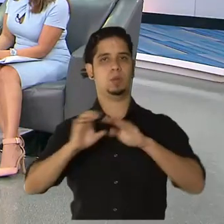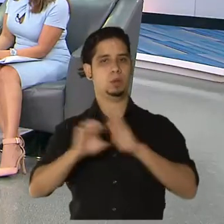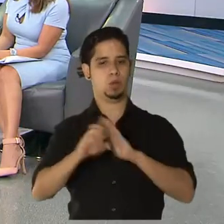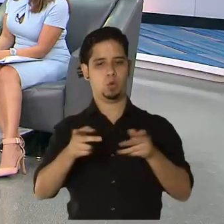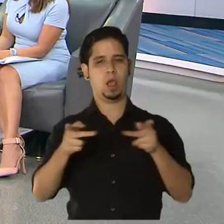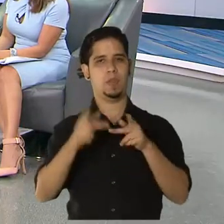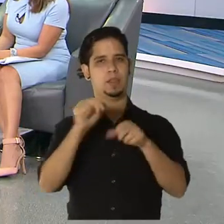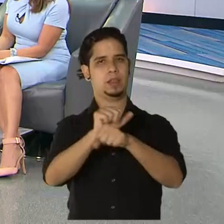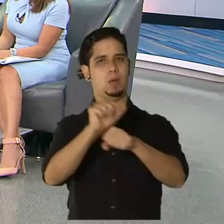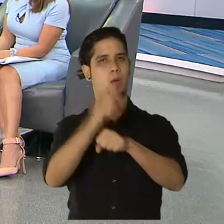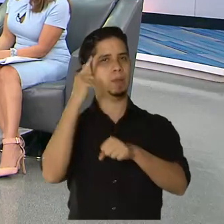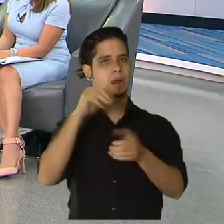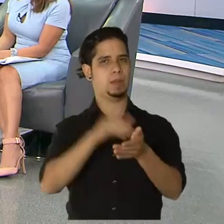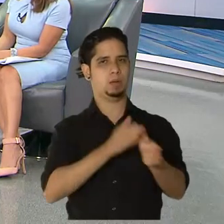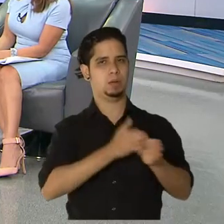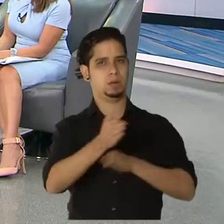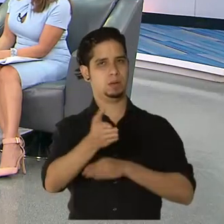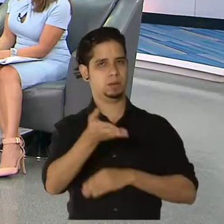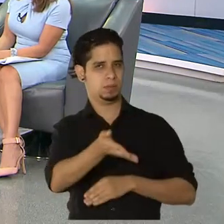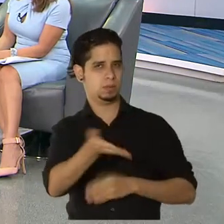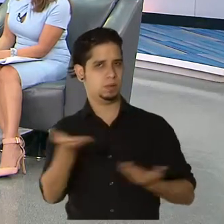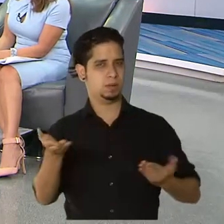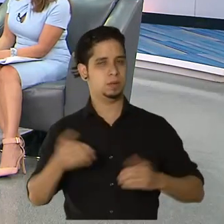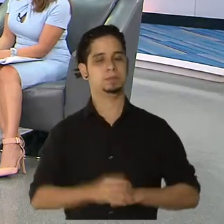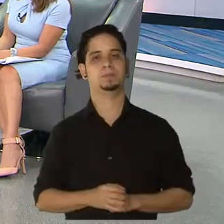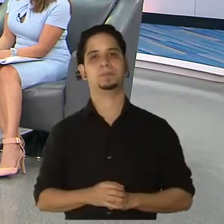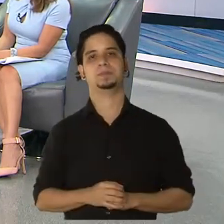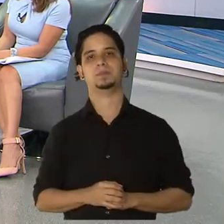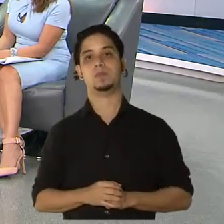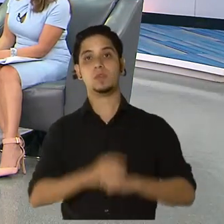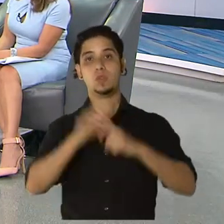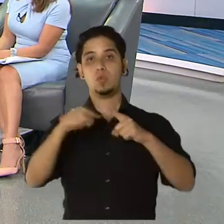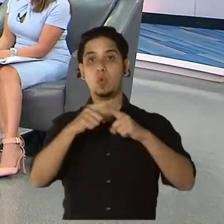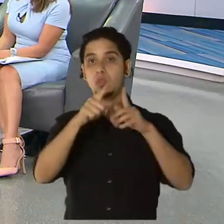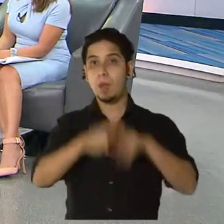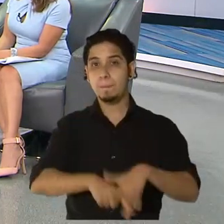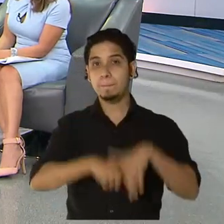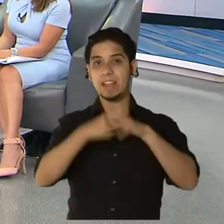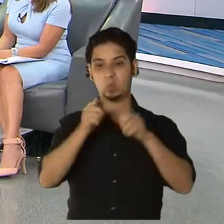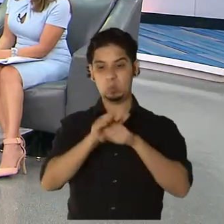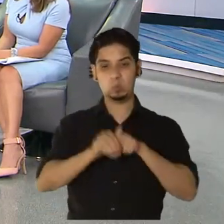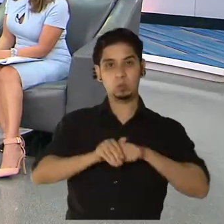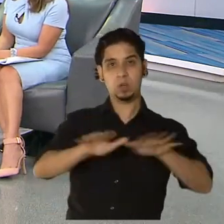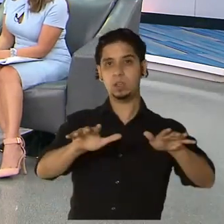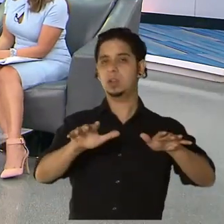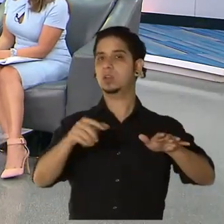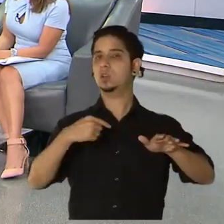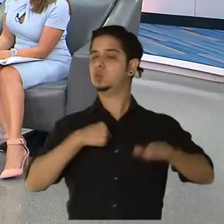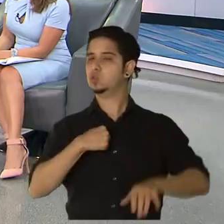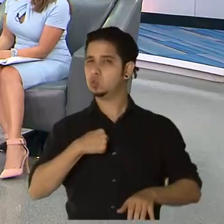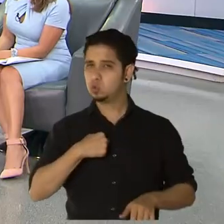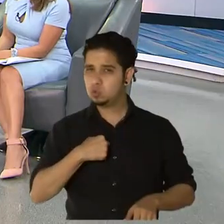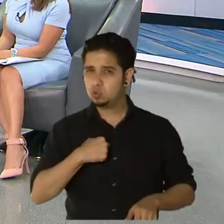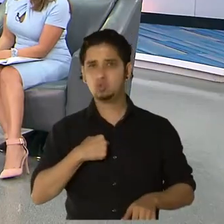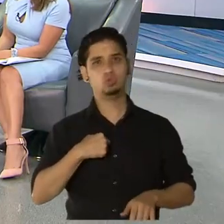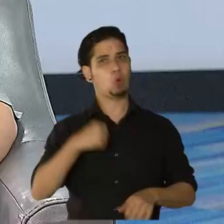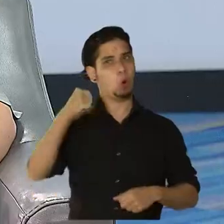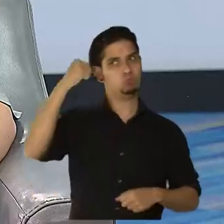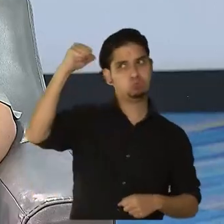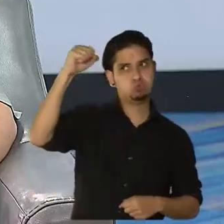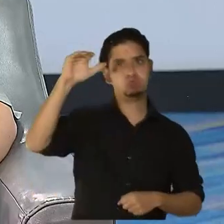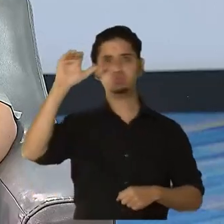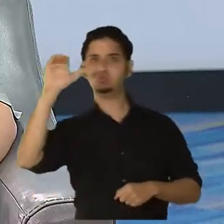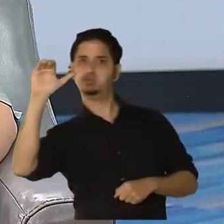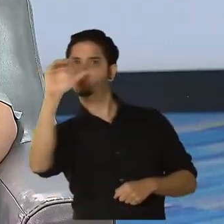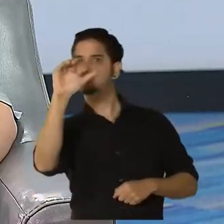trabajo para los médicos? No, cuando empezó la pandemia yo tuve una bastante vocal en eso. A los